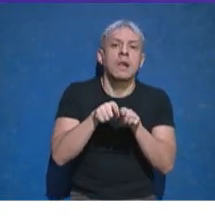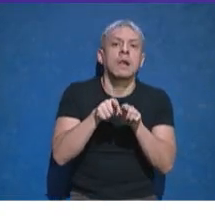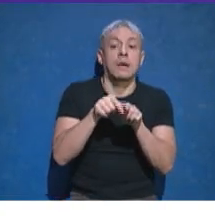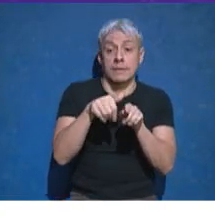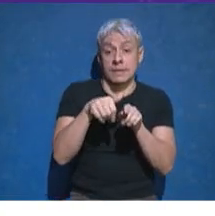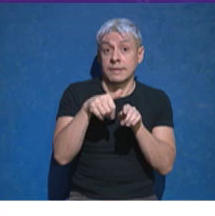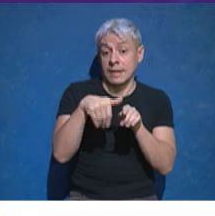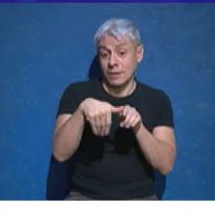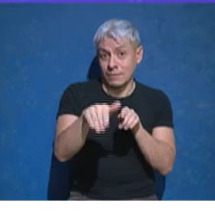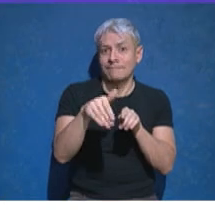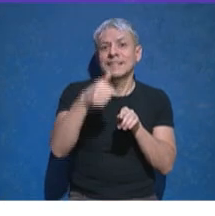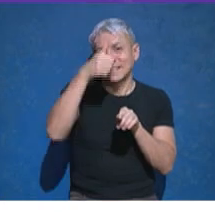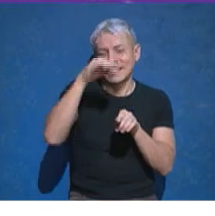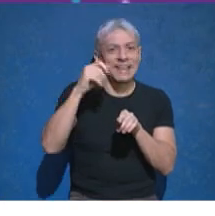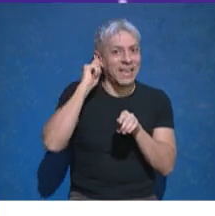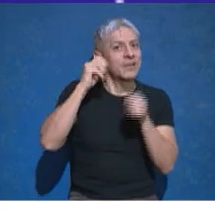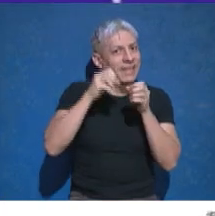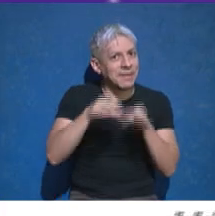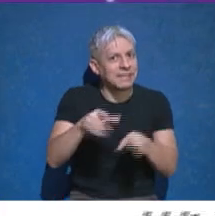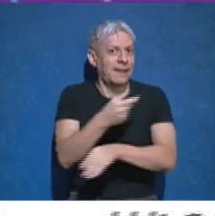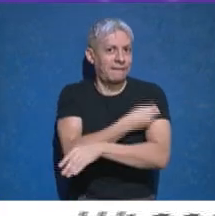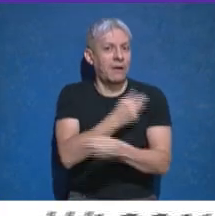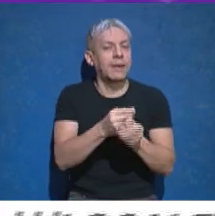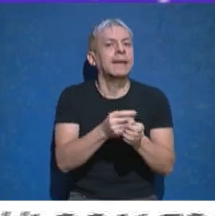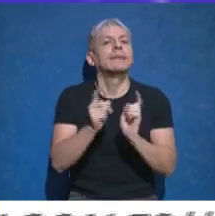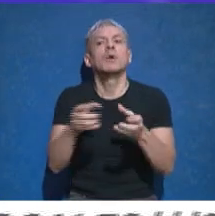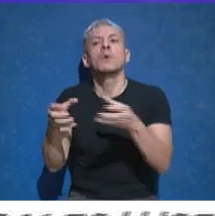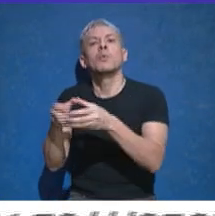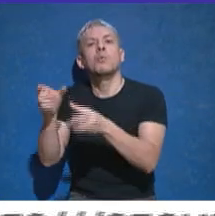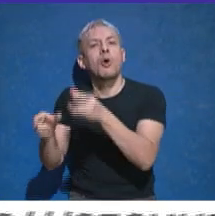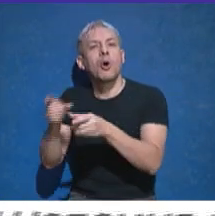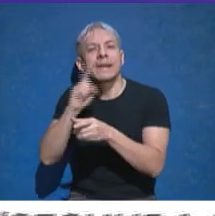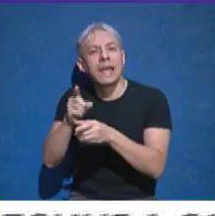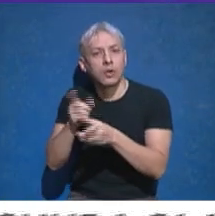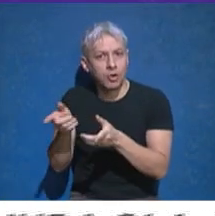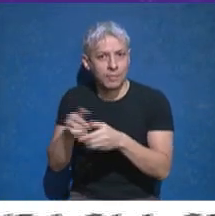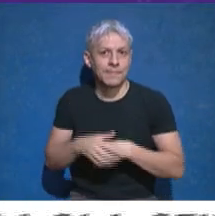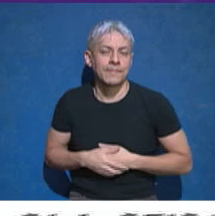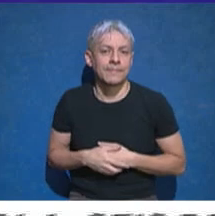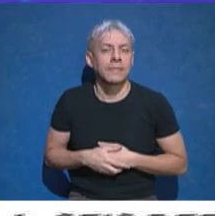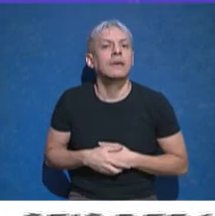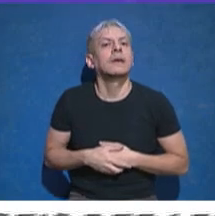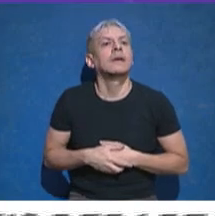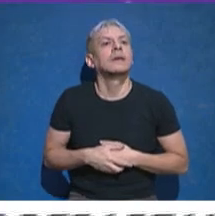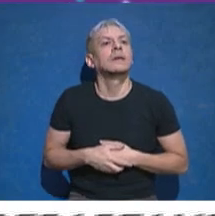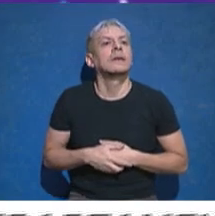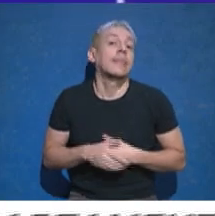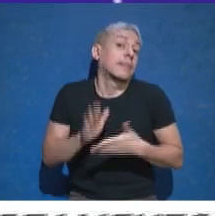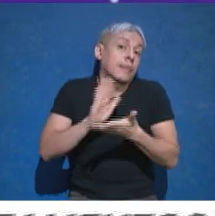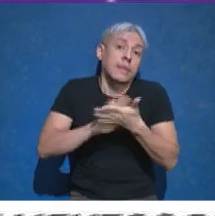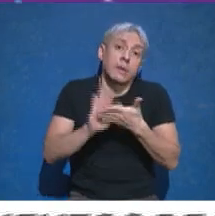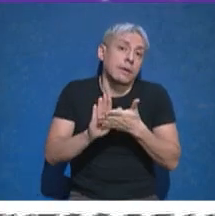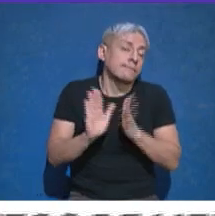vacunar mayores de 60 y aquellos que tienen algún factor de riesgo asociado. Acá en esto volvemos a